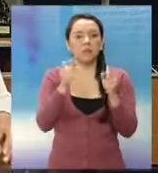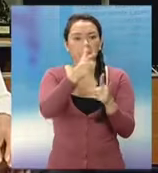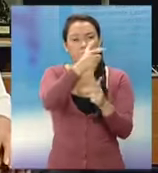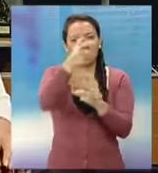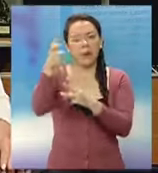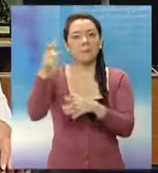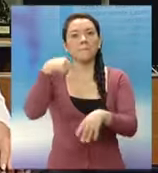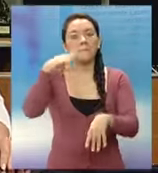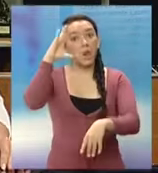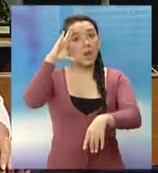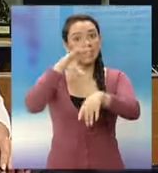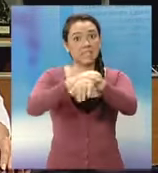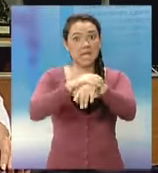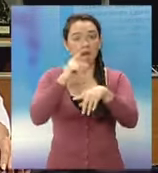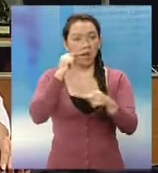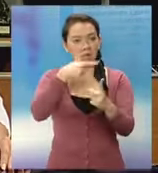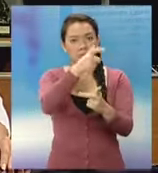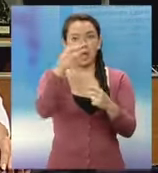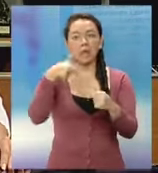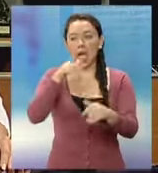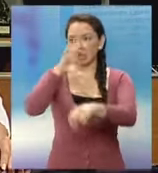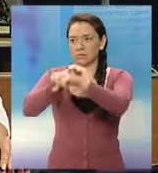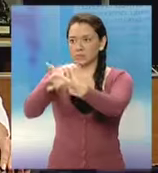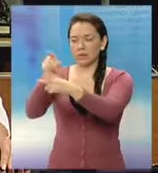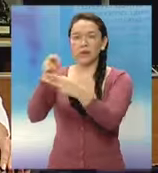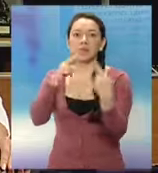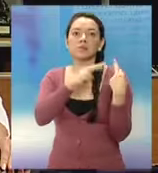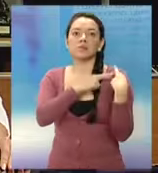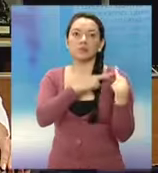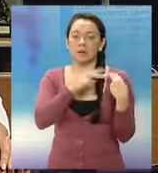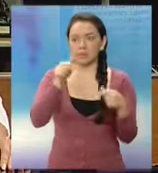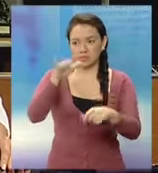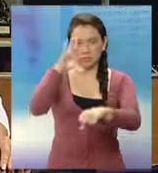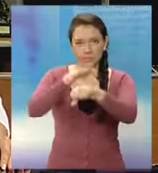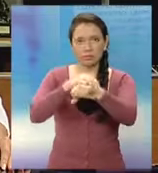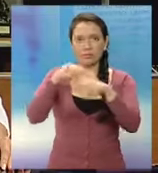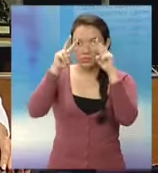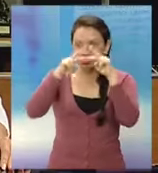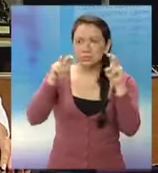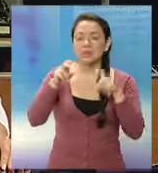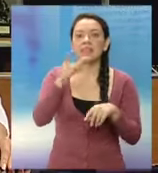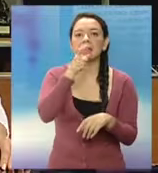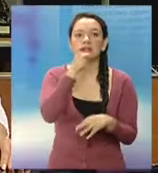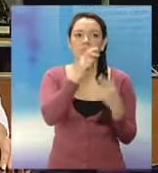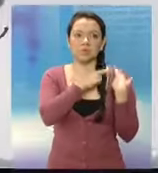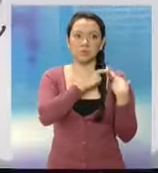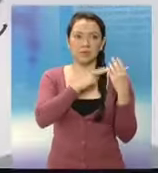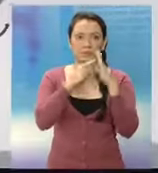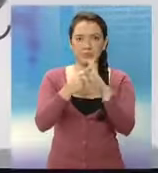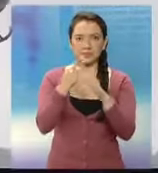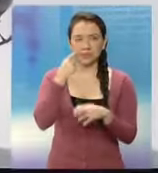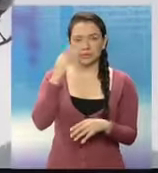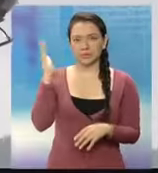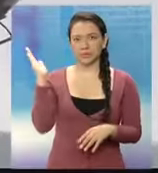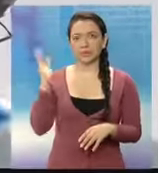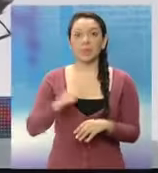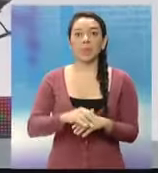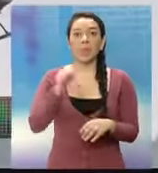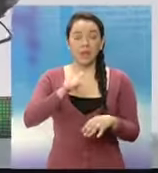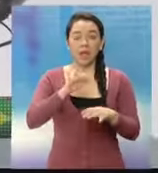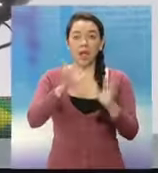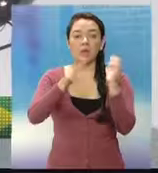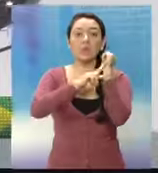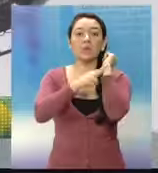últimos fueron detenidos en Huehuetenango y Altavera Paz como parte de los resultados del operativo Dignidad. En la democracia Huehuetenango fueron